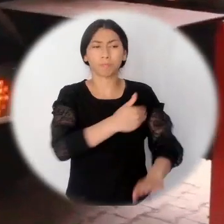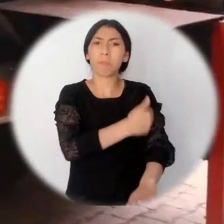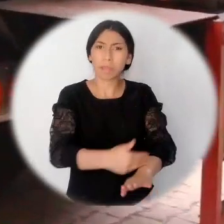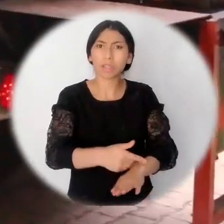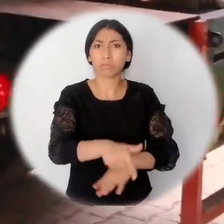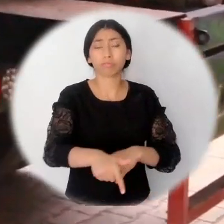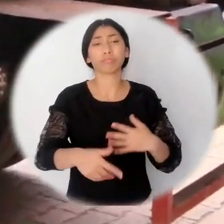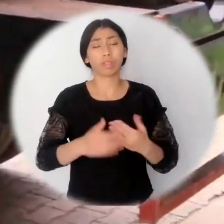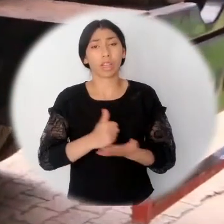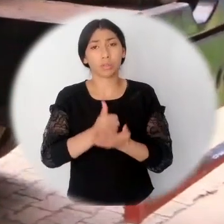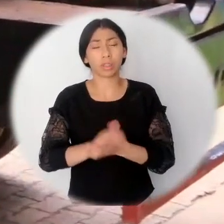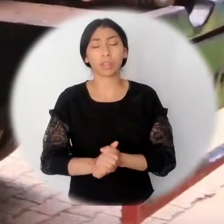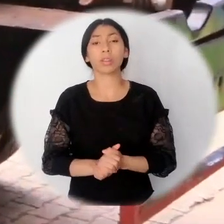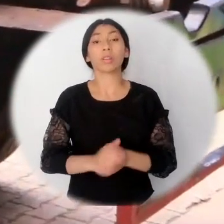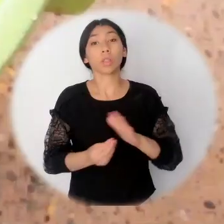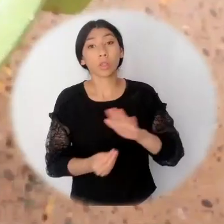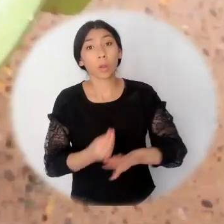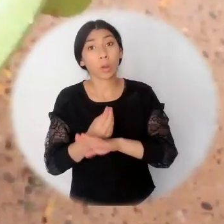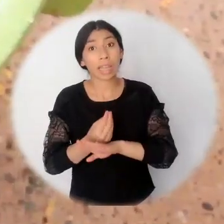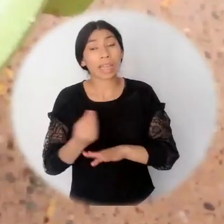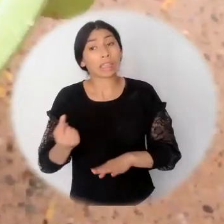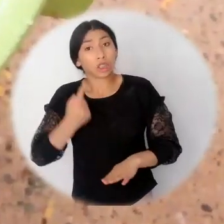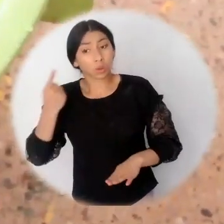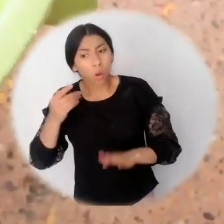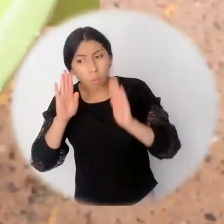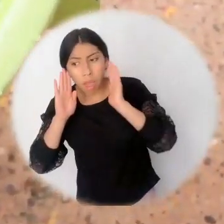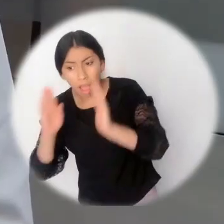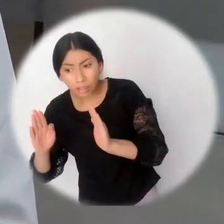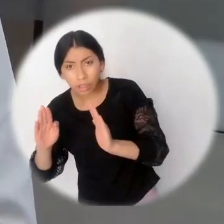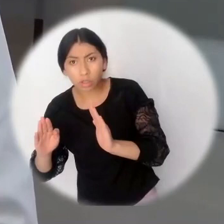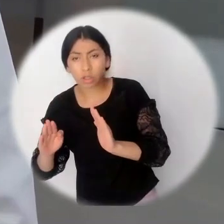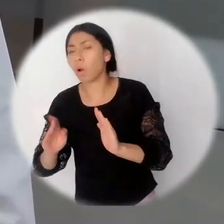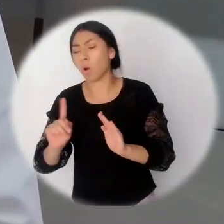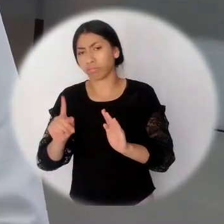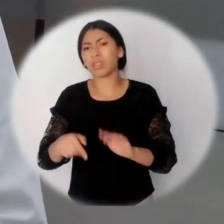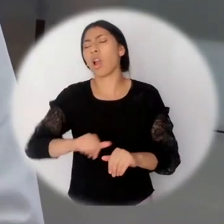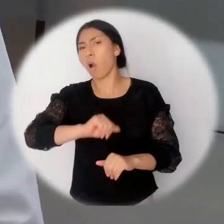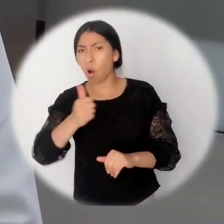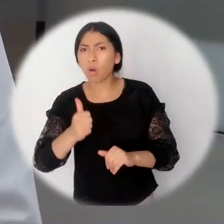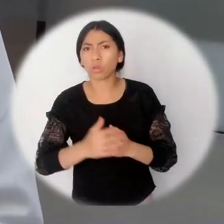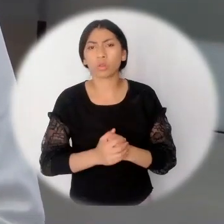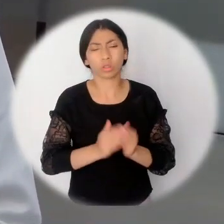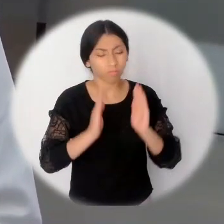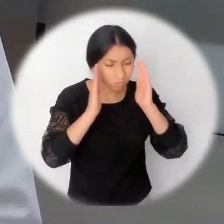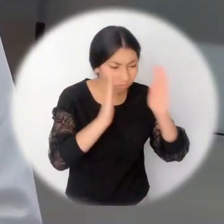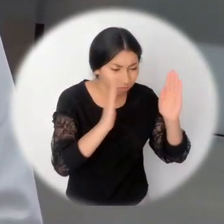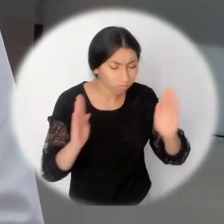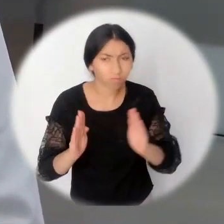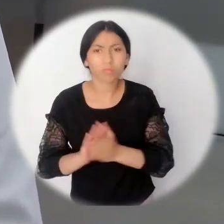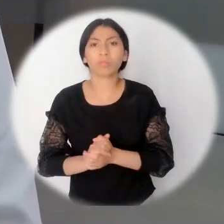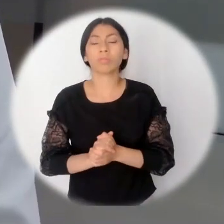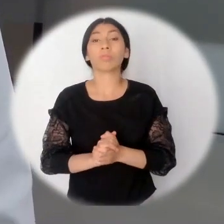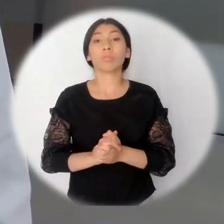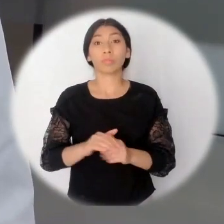apoyar a estos municipios. La Unidad para las Víctimas no solamente está atendiendo este hecho, sino los otros hechos que también han sucedido